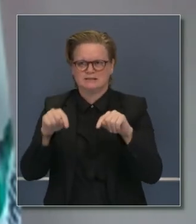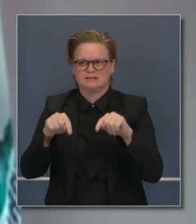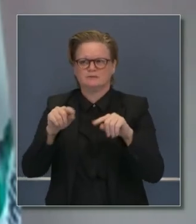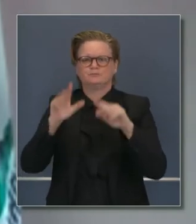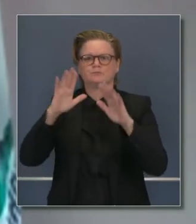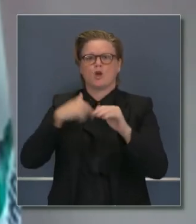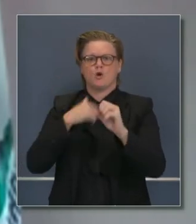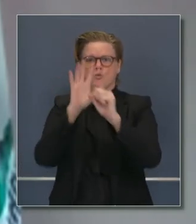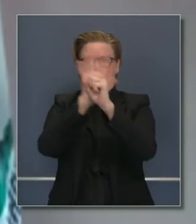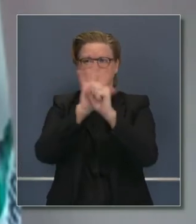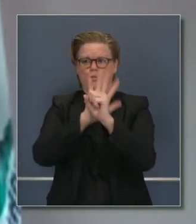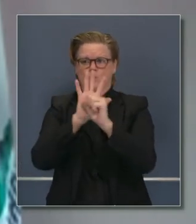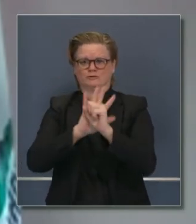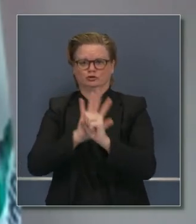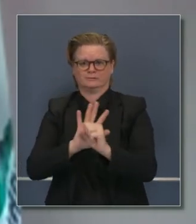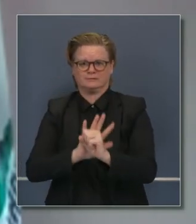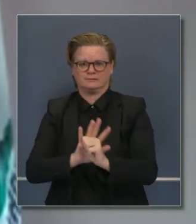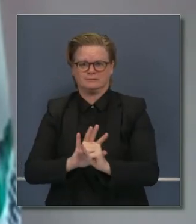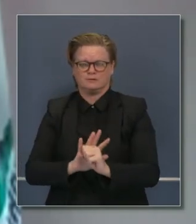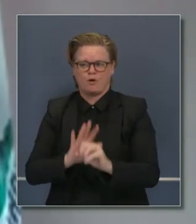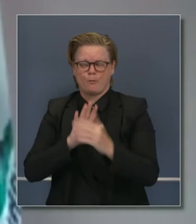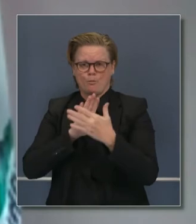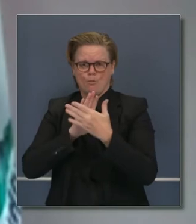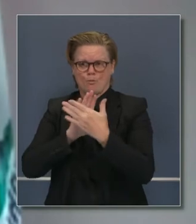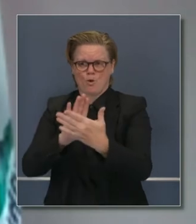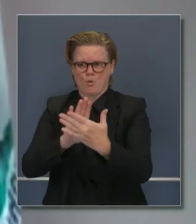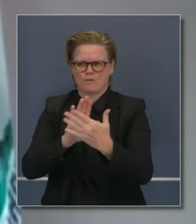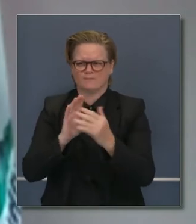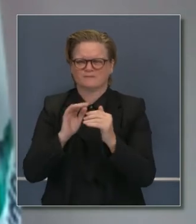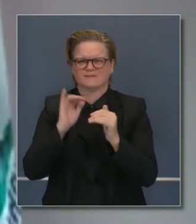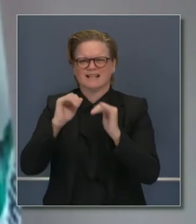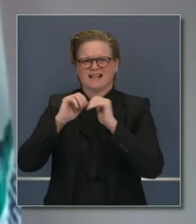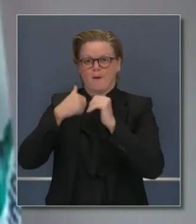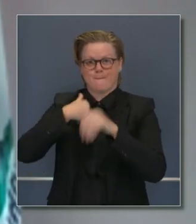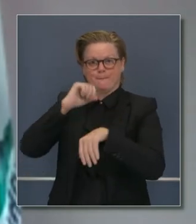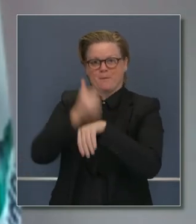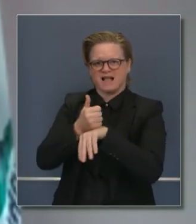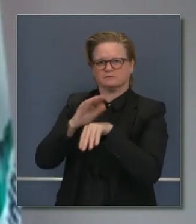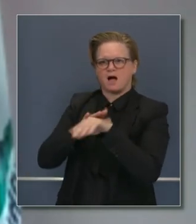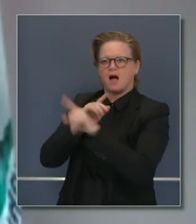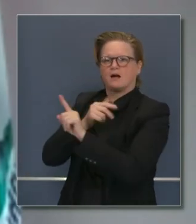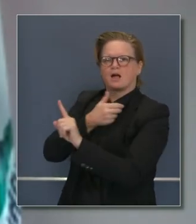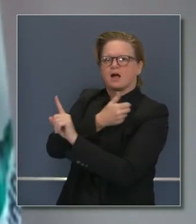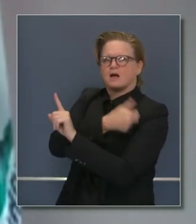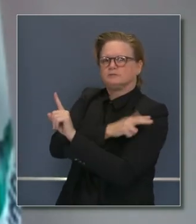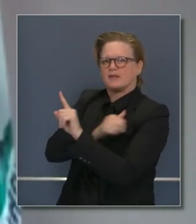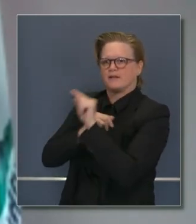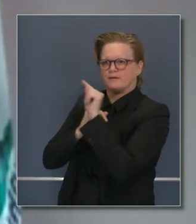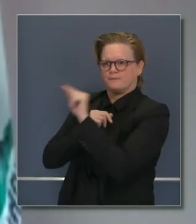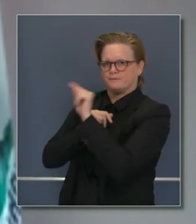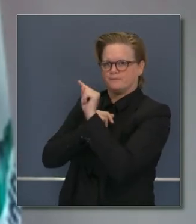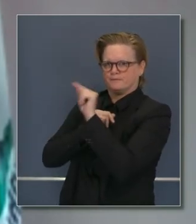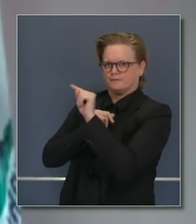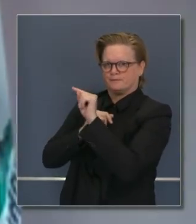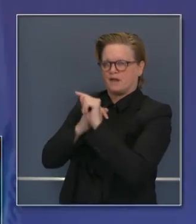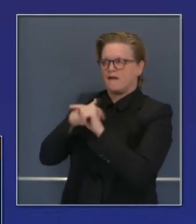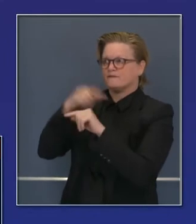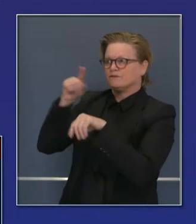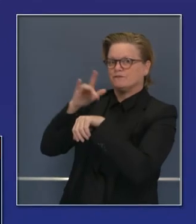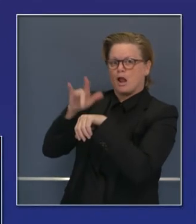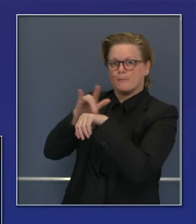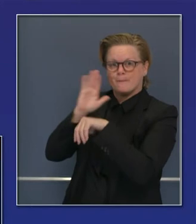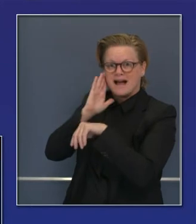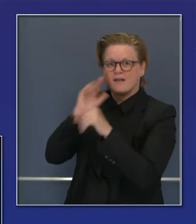este protocolo regional. En parte porque es como los hospitales y sistemas de atención médica funcionan.